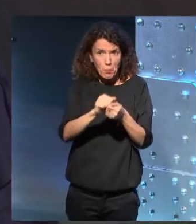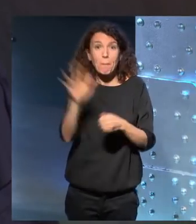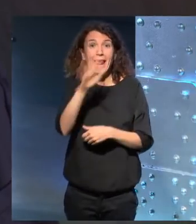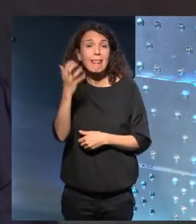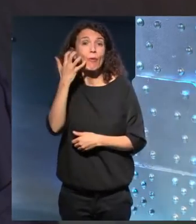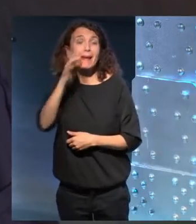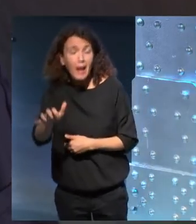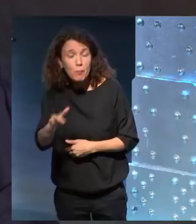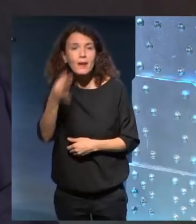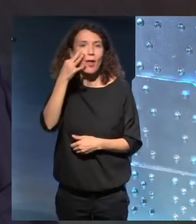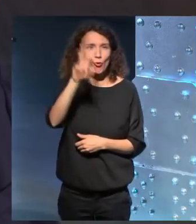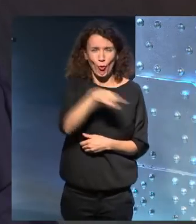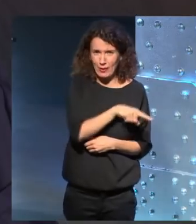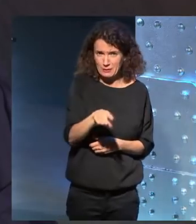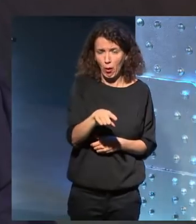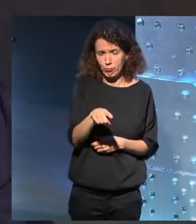efectivamente, porque